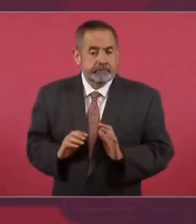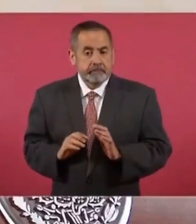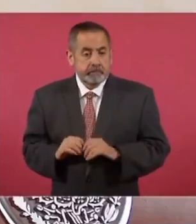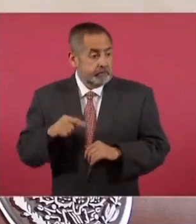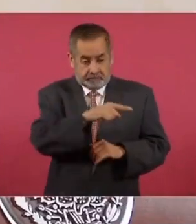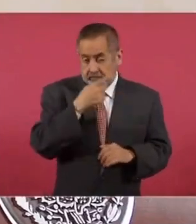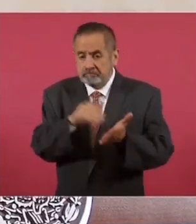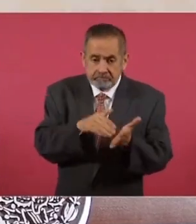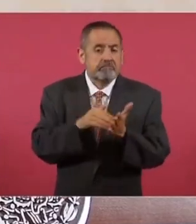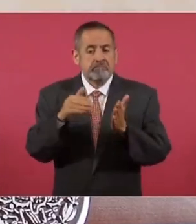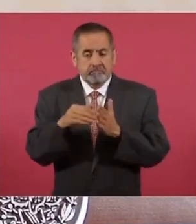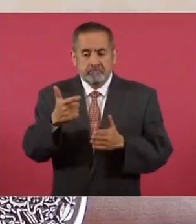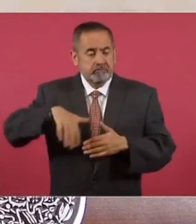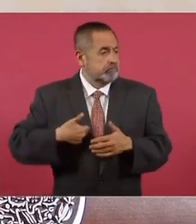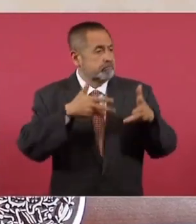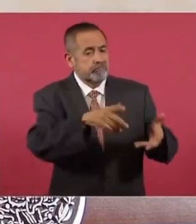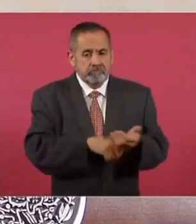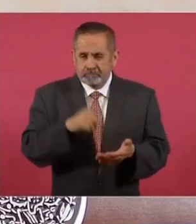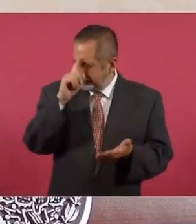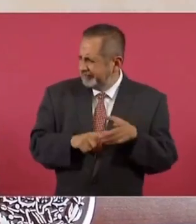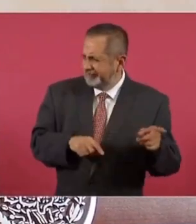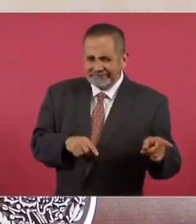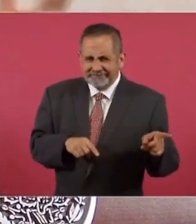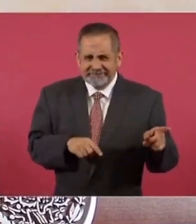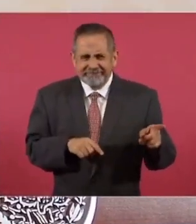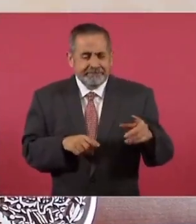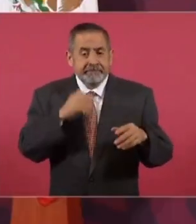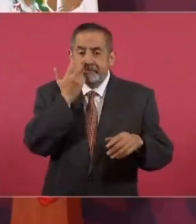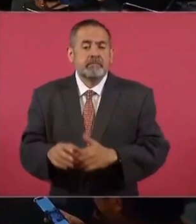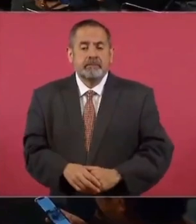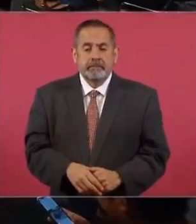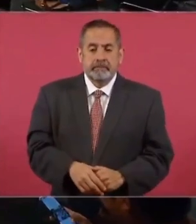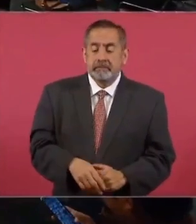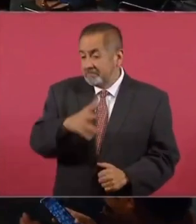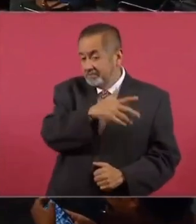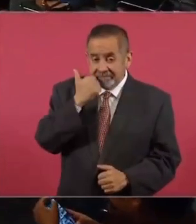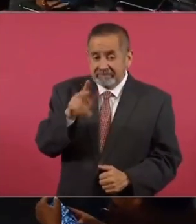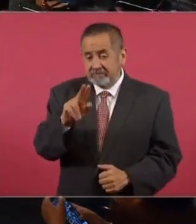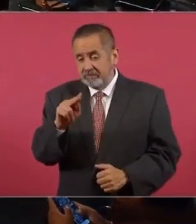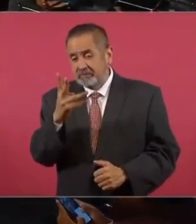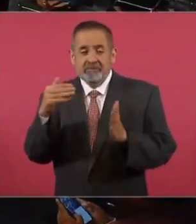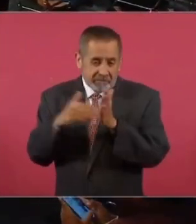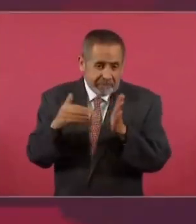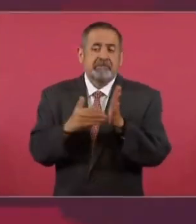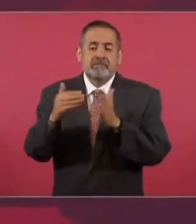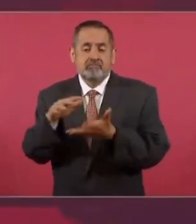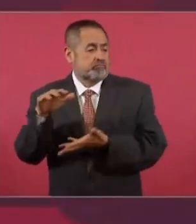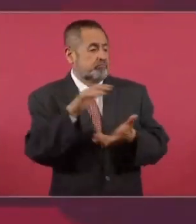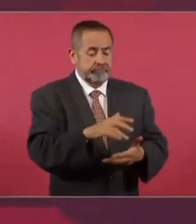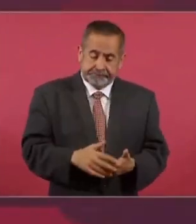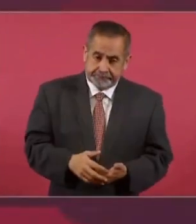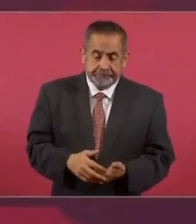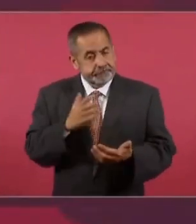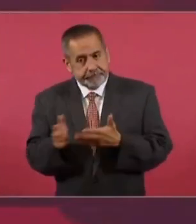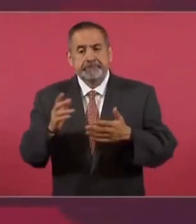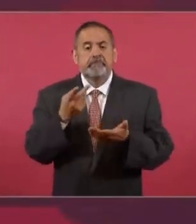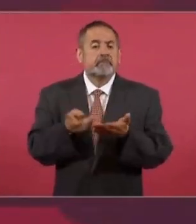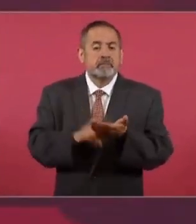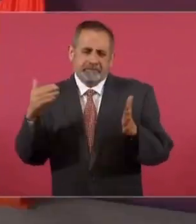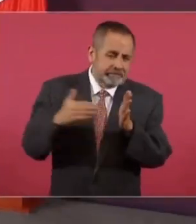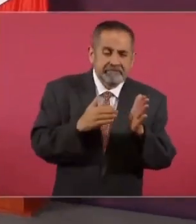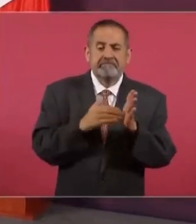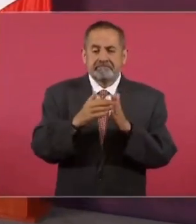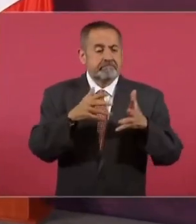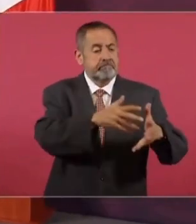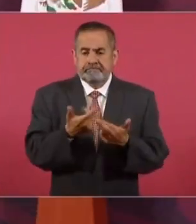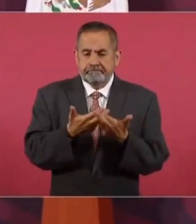está excedido. Creo que están solicitando como 80 mil millones, 84 mil. Pero aparte de eso, tienen 20